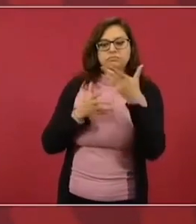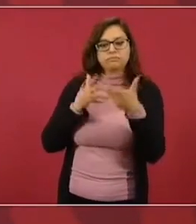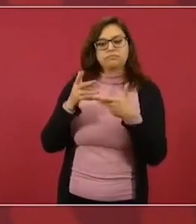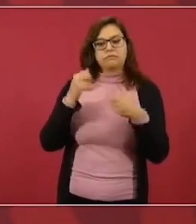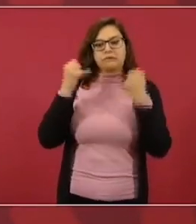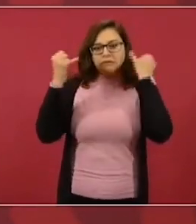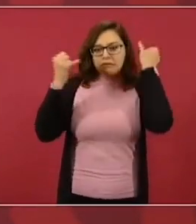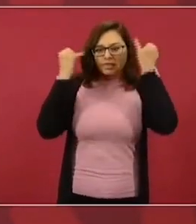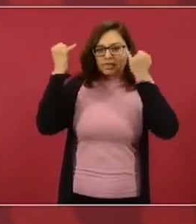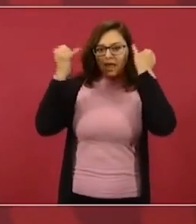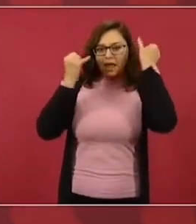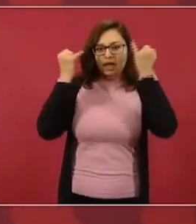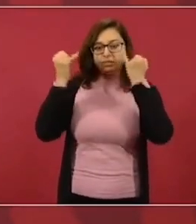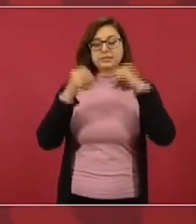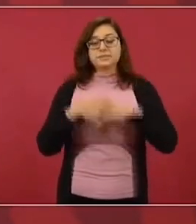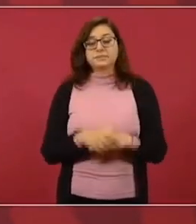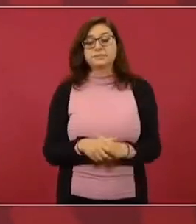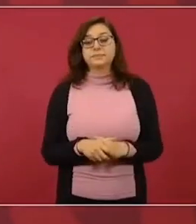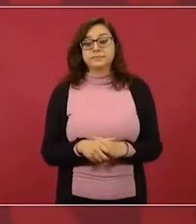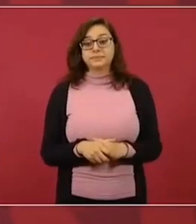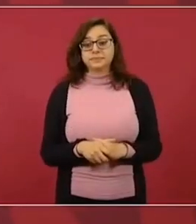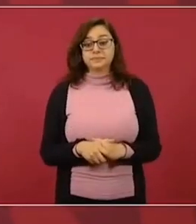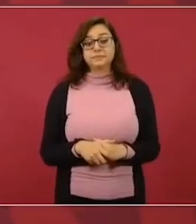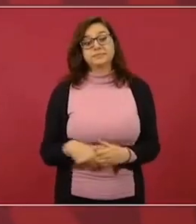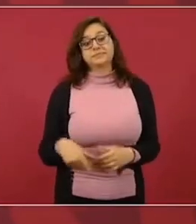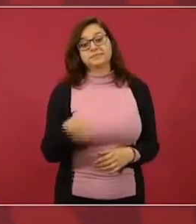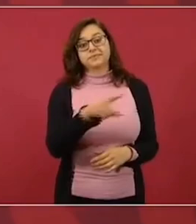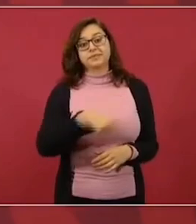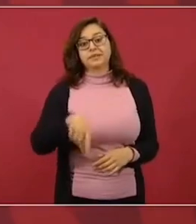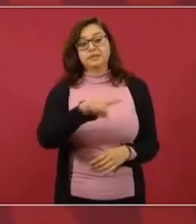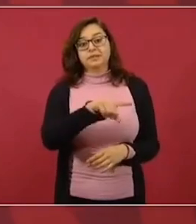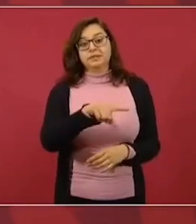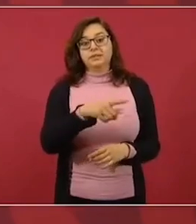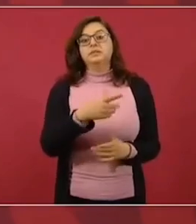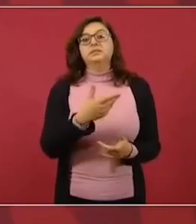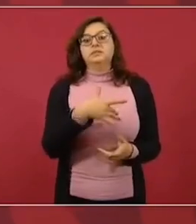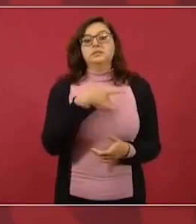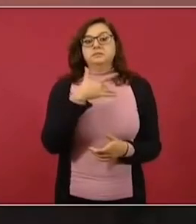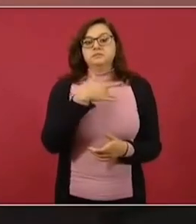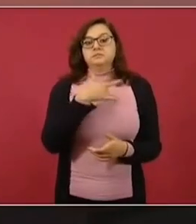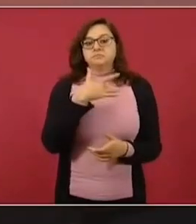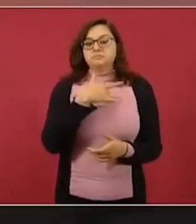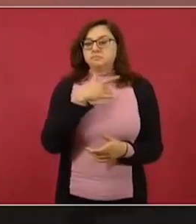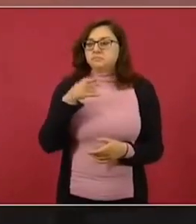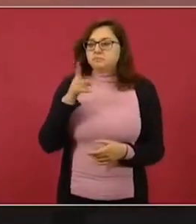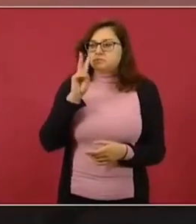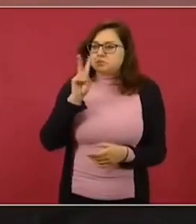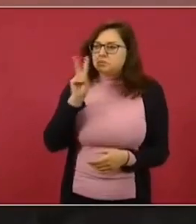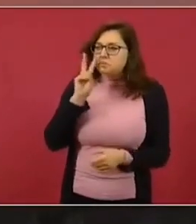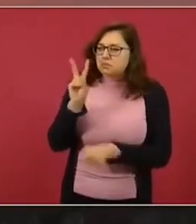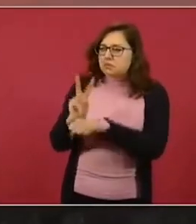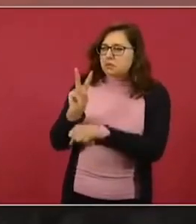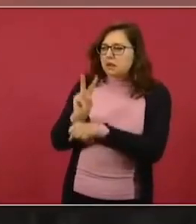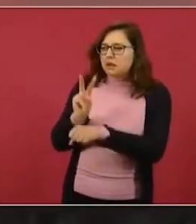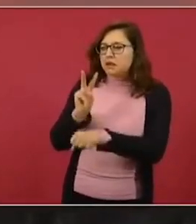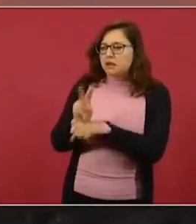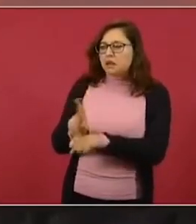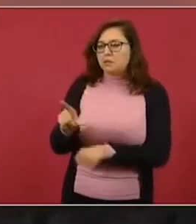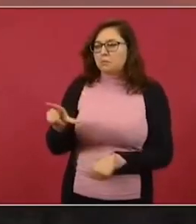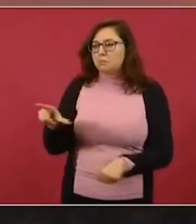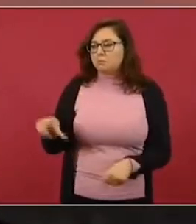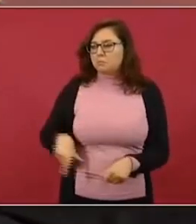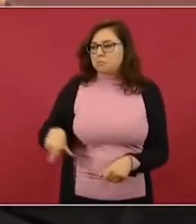Sin embargo, se ha esperado una respuesta por parte del gobierno de Andrés Manuel López Obrador desde hace cinco meses,